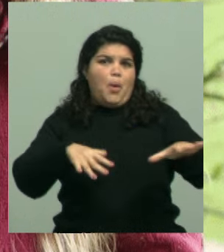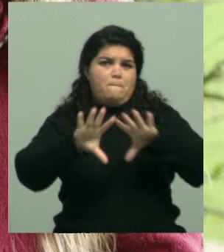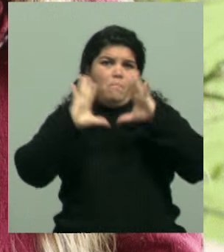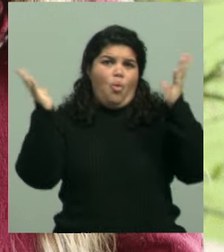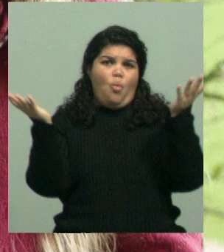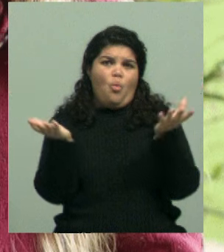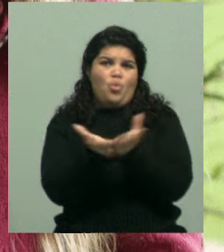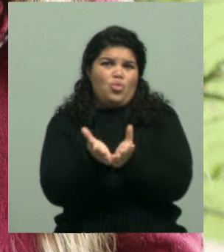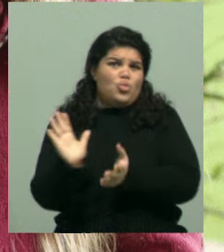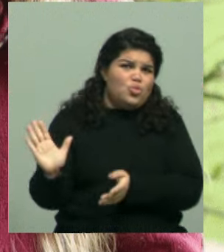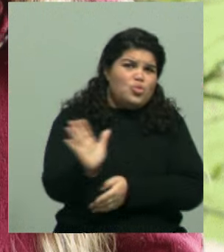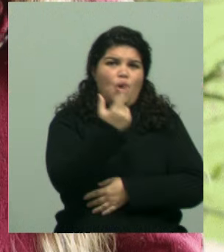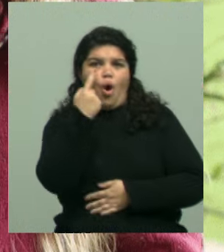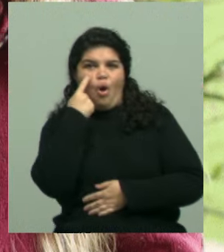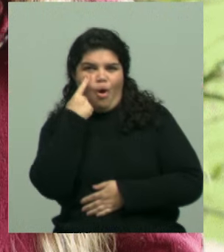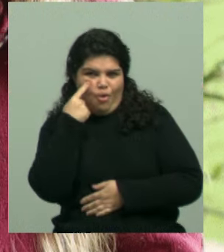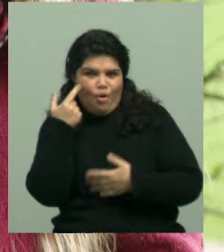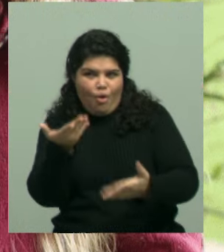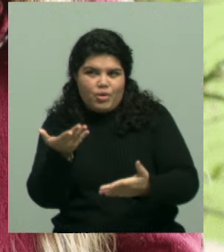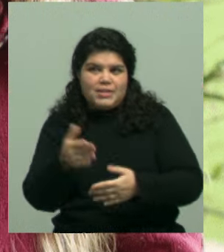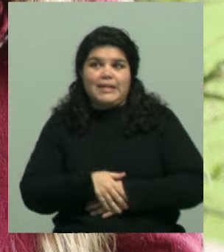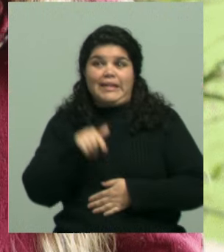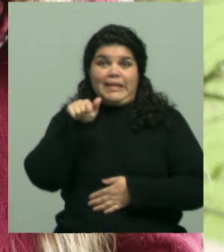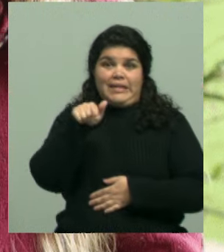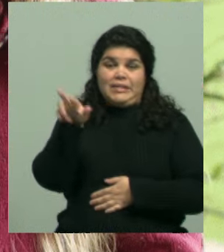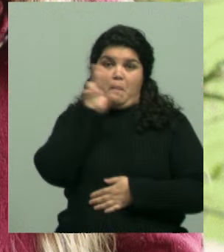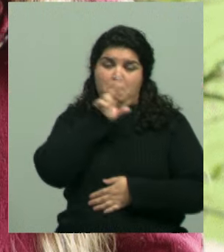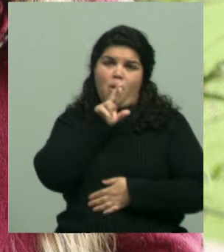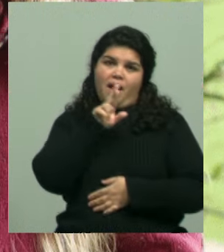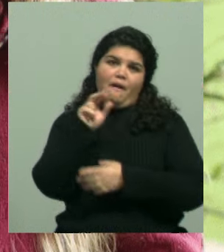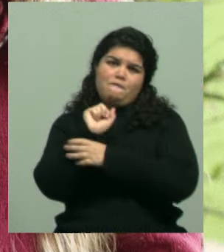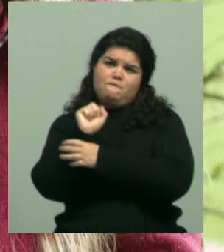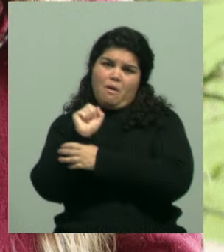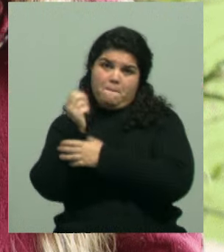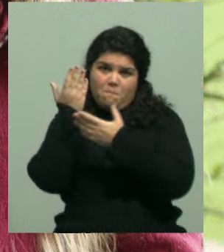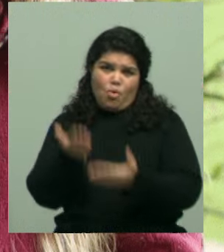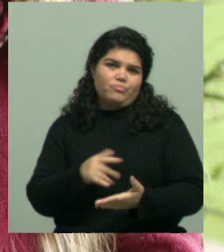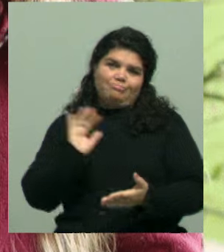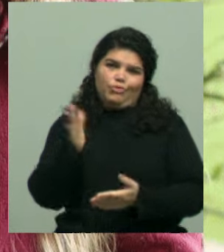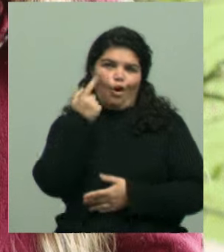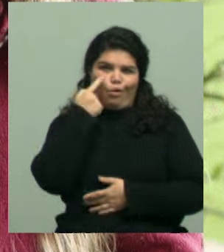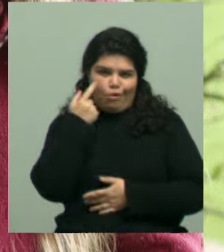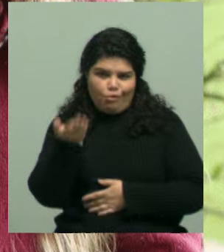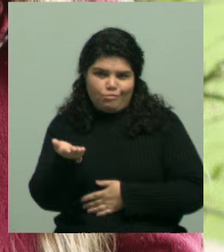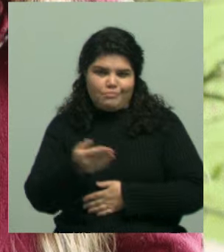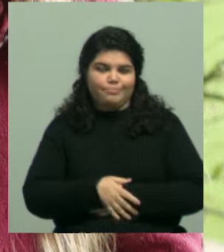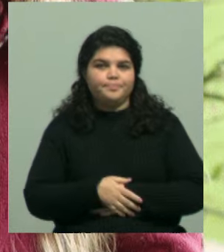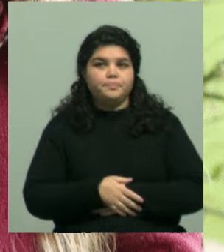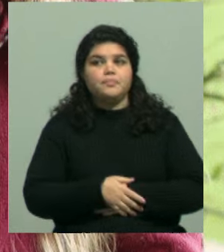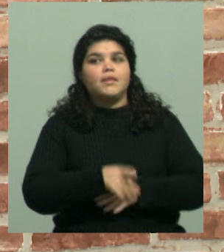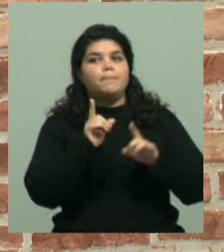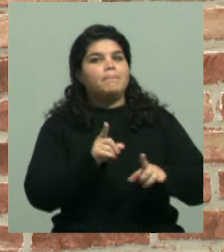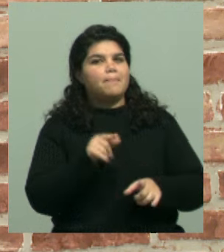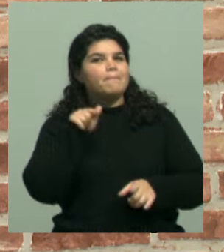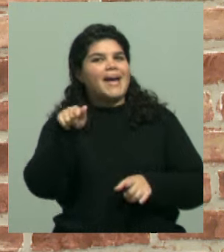el mundo porque, bueno, es una figura recontra pública y todos la conocemos. Y además estaba atravesando ese momento en el cual se hablaba de la